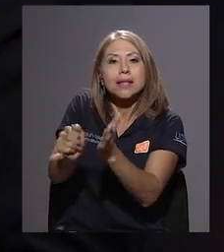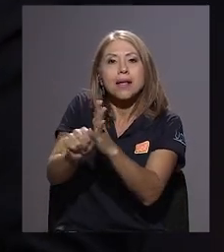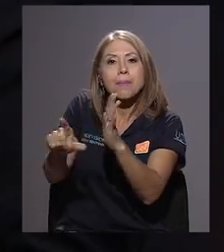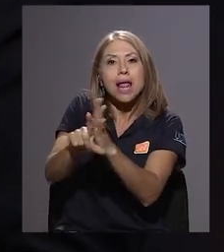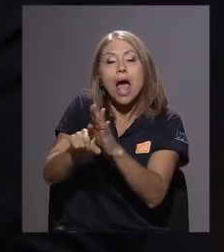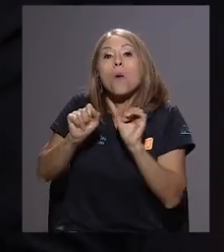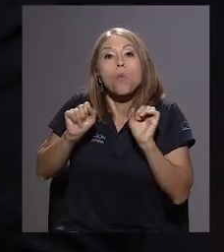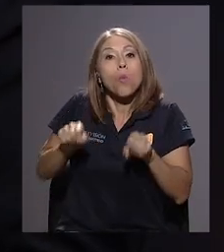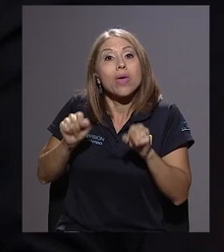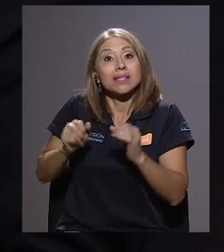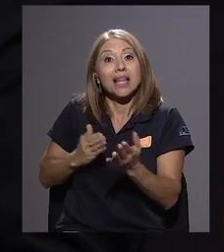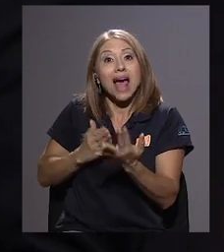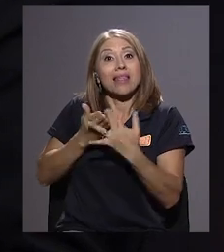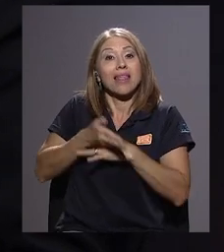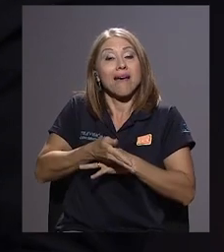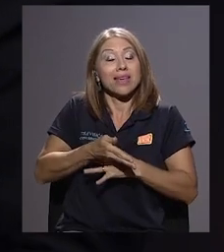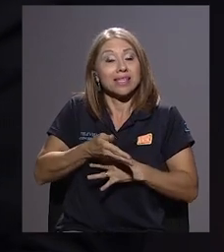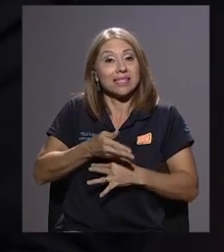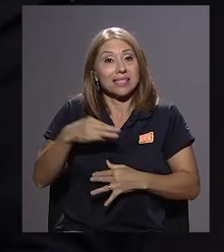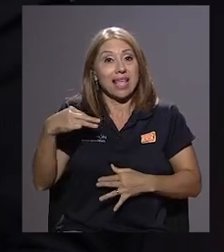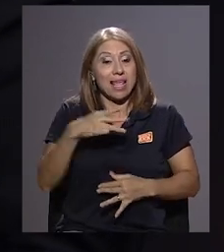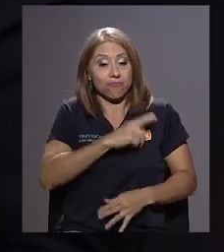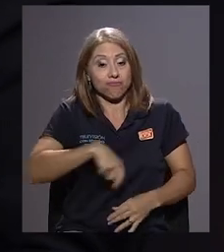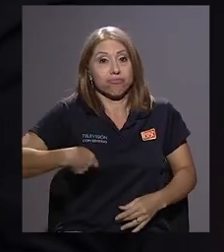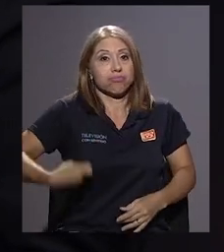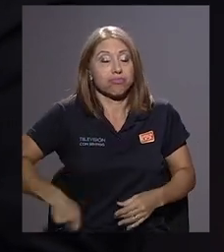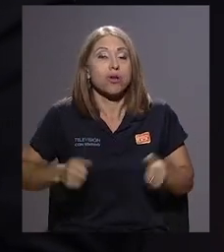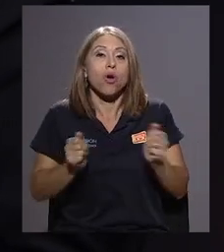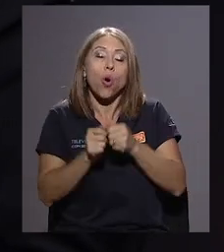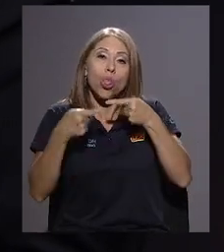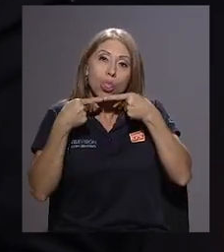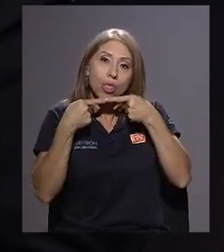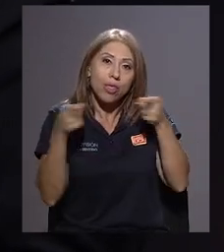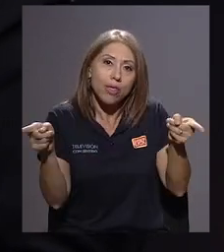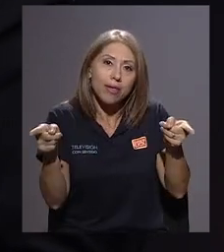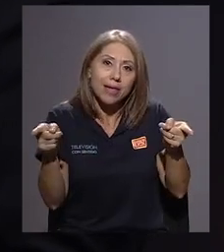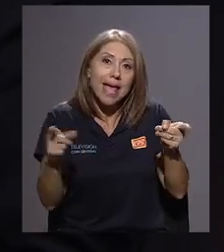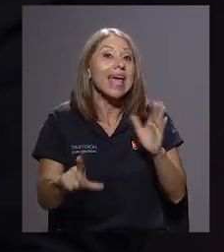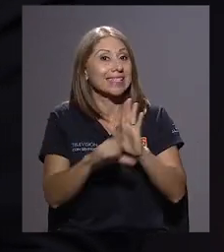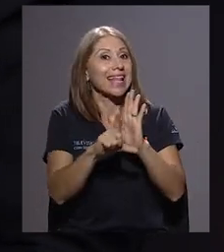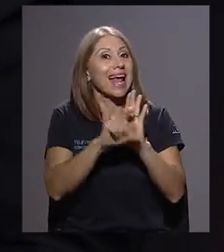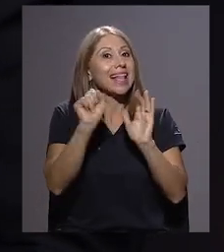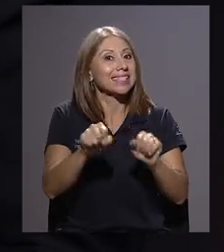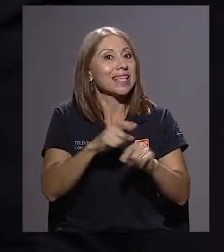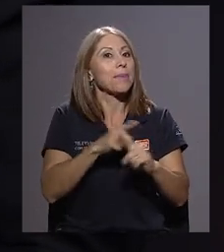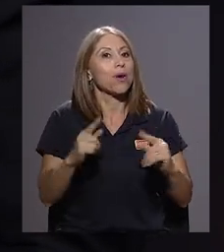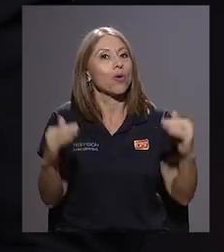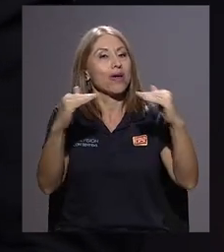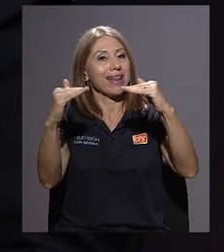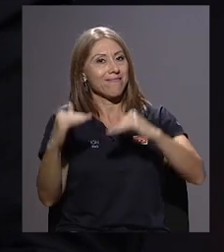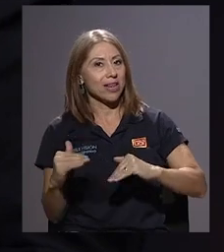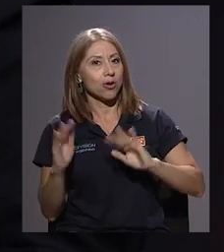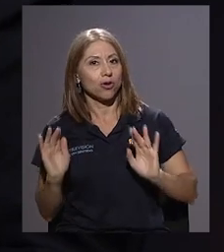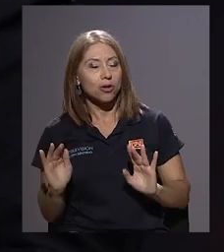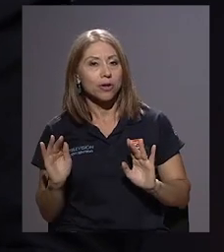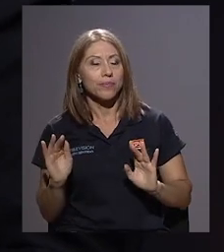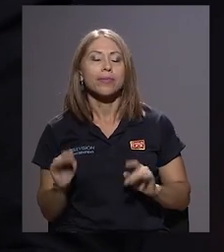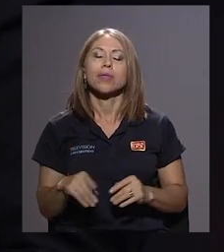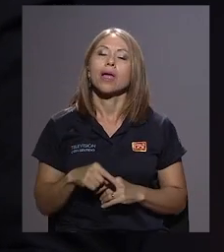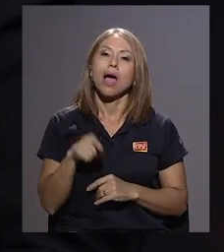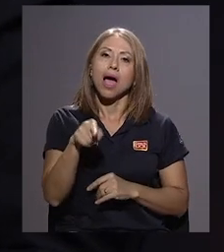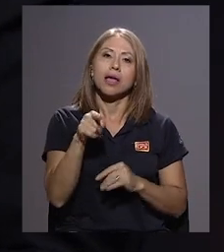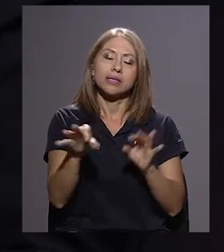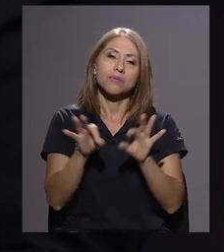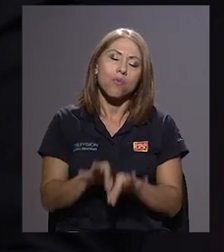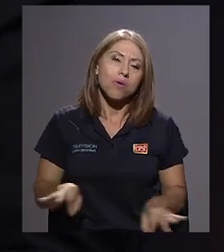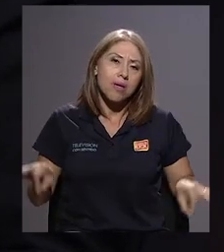decreto, a través de una cosa que es legal, es normativa, pero de un rango inferior. Y ahí es muy importante enfatizar